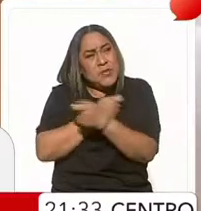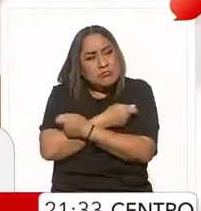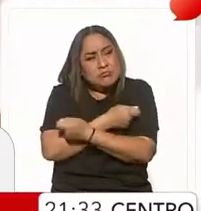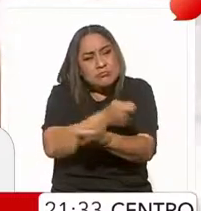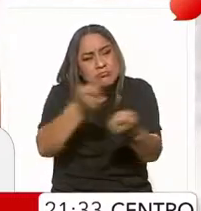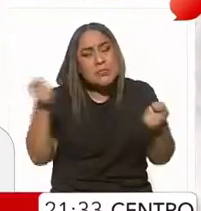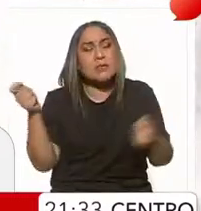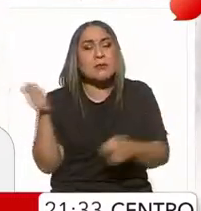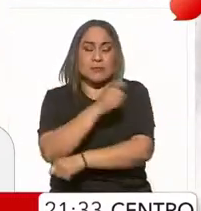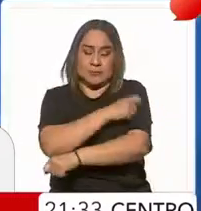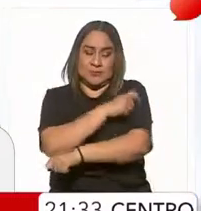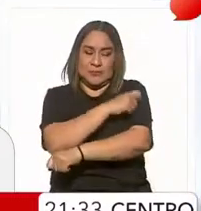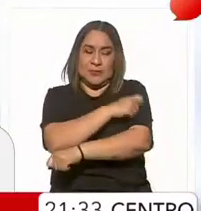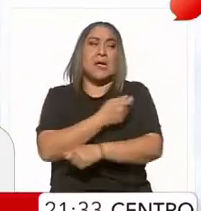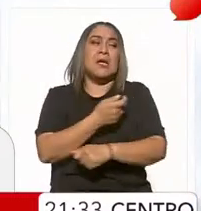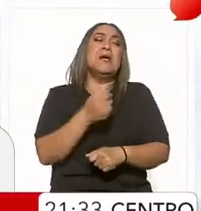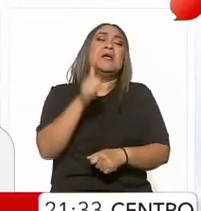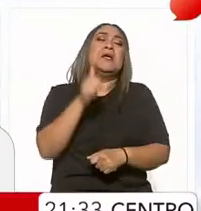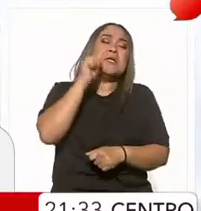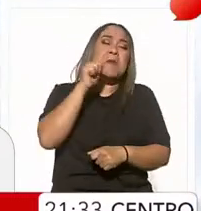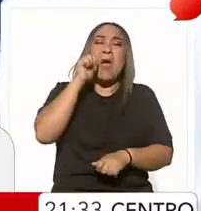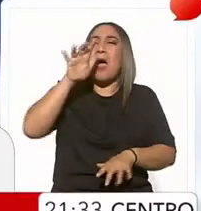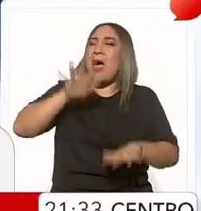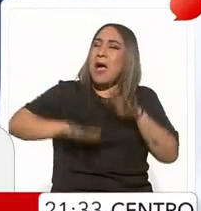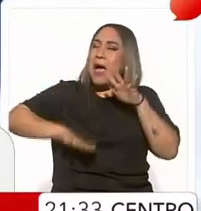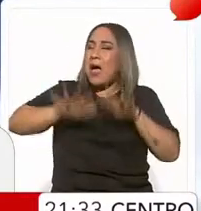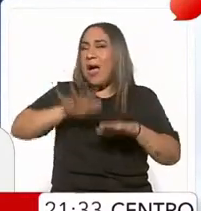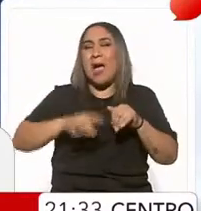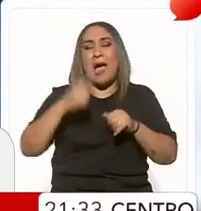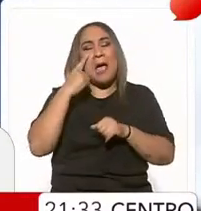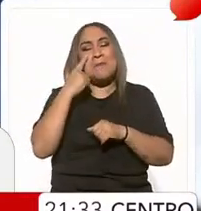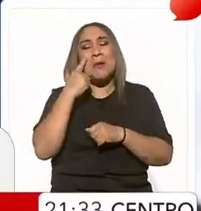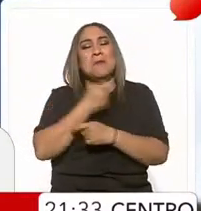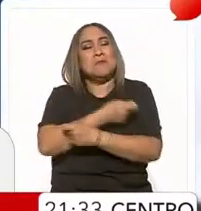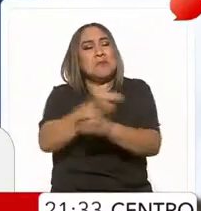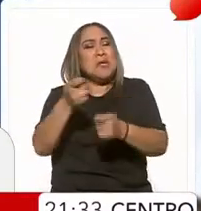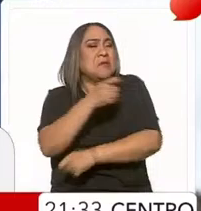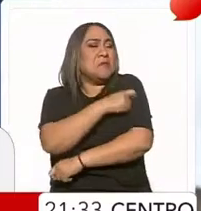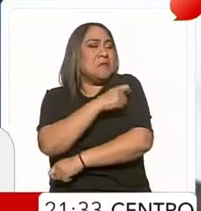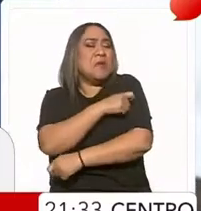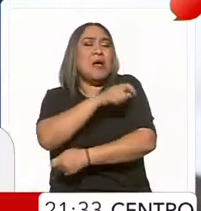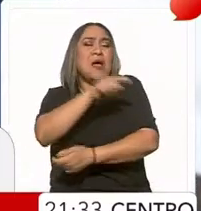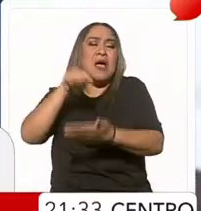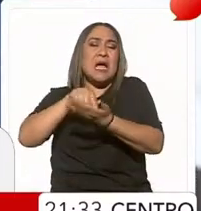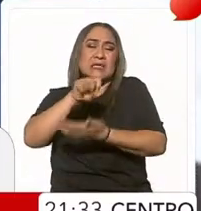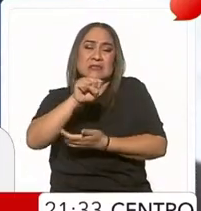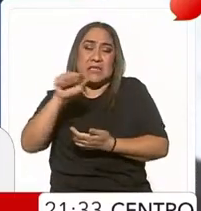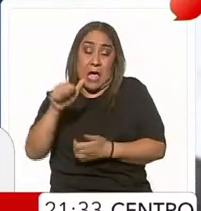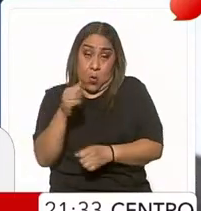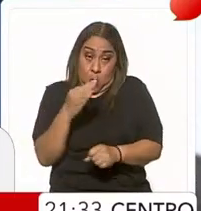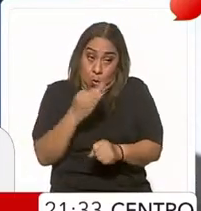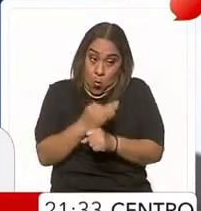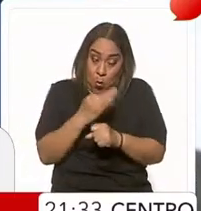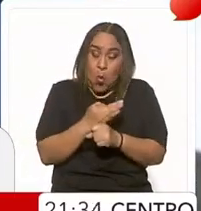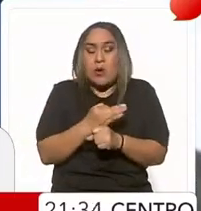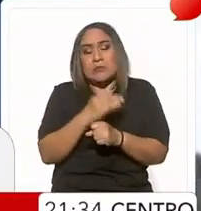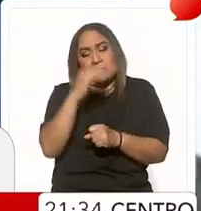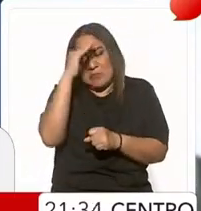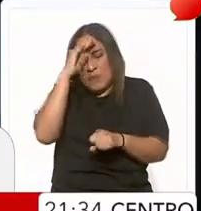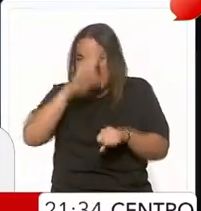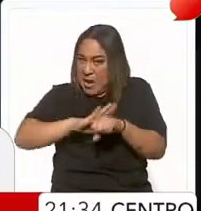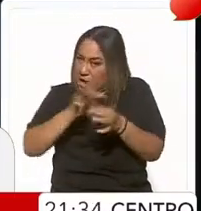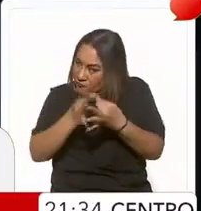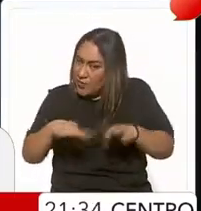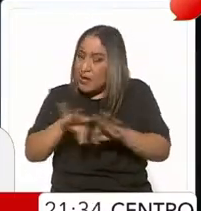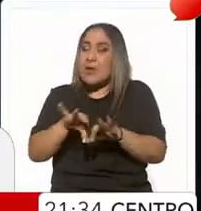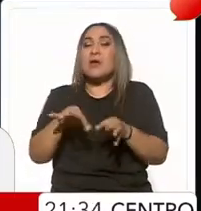normalmente a veces se enfoca más a la aplicación en centros de salud, ahora en estas campañas de recuperación, también